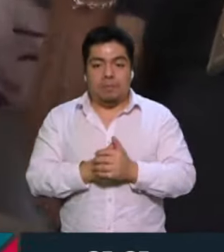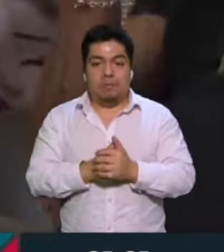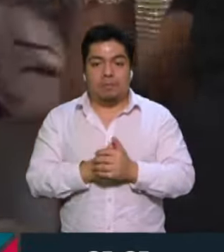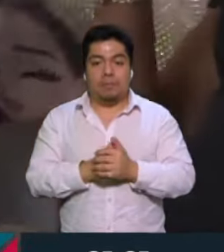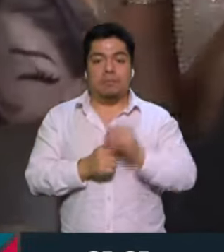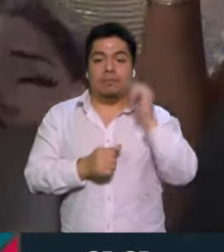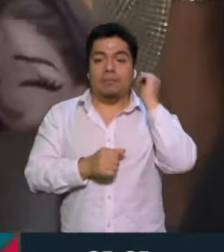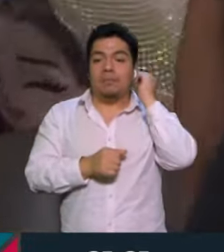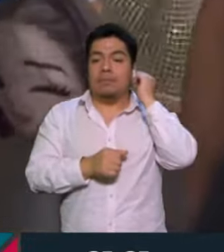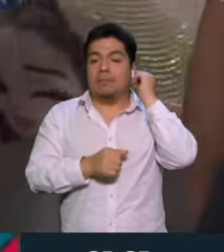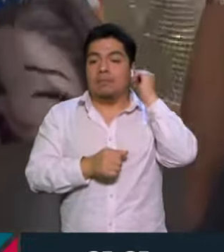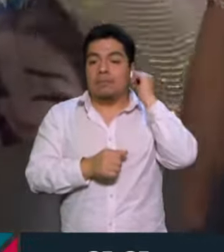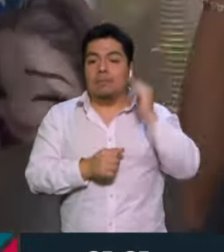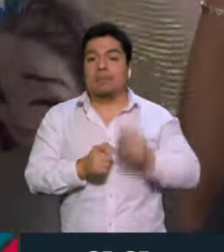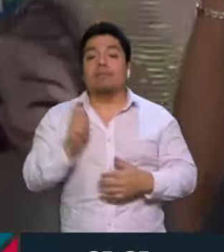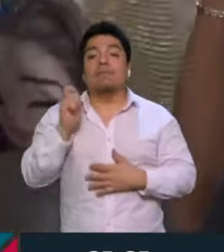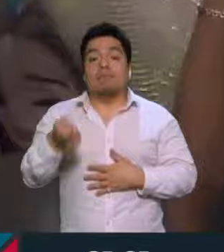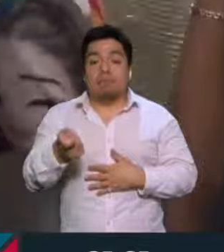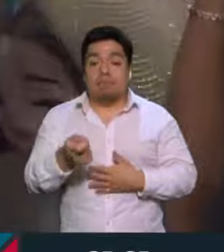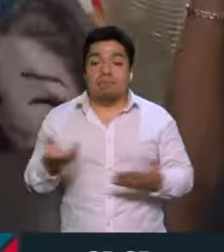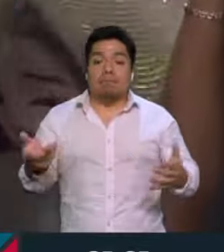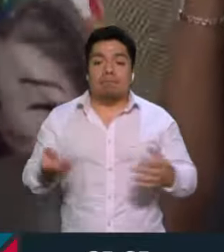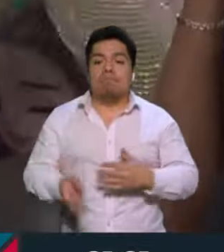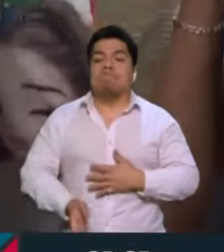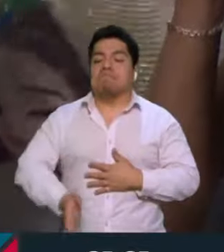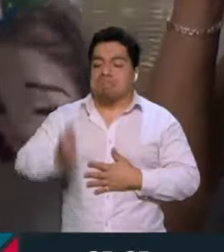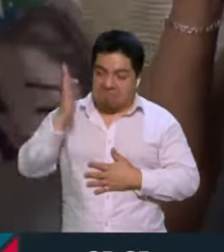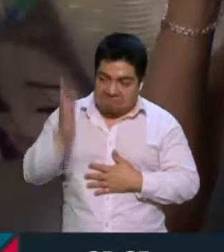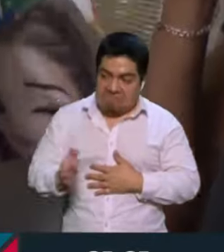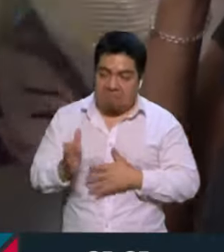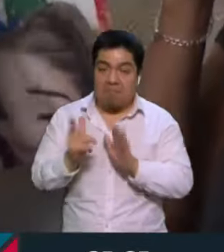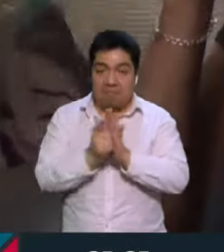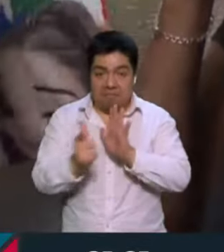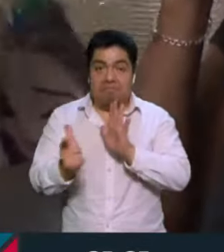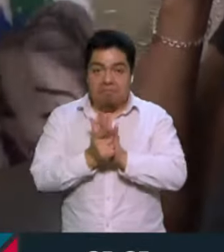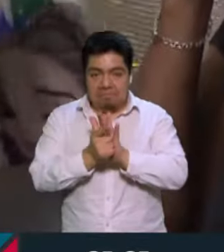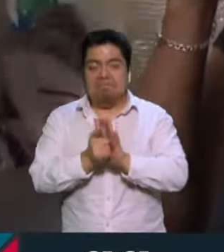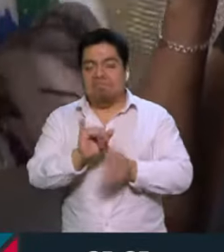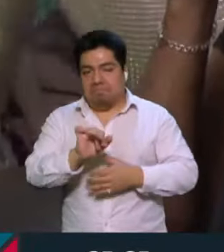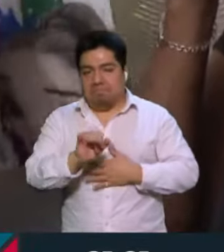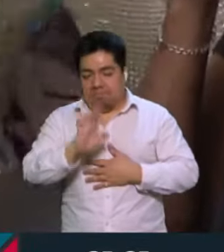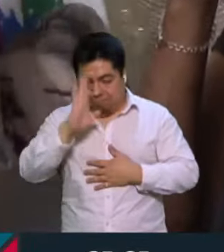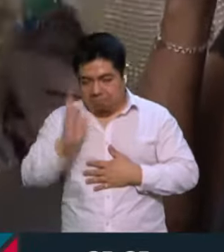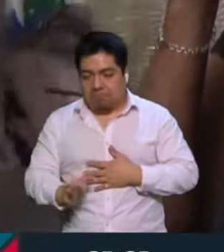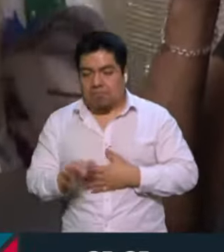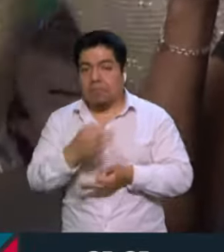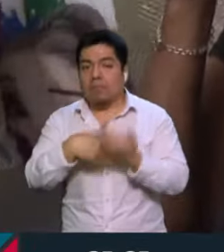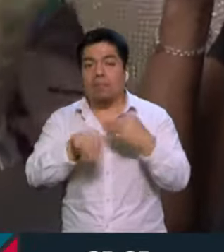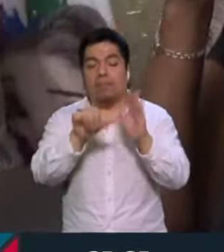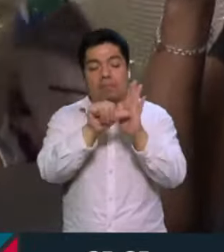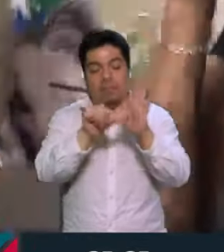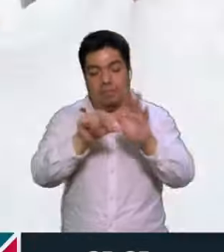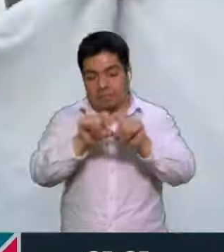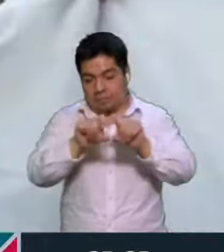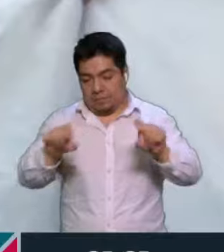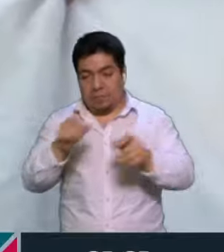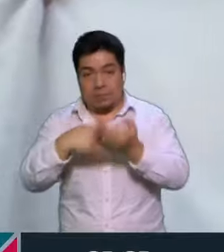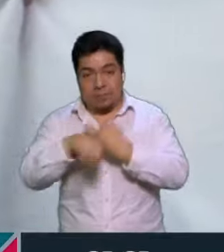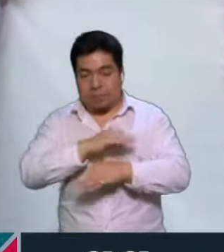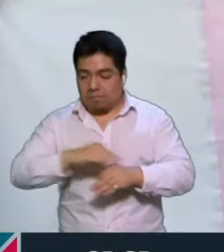En consecuencia, se aprueba el dictamen en lo general y los artículos no reservados.